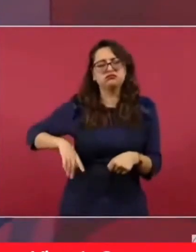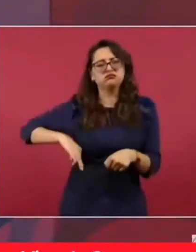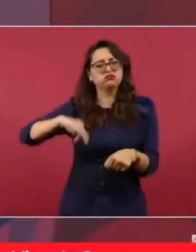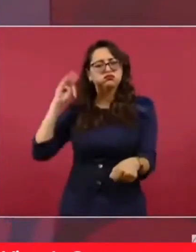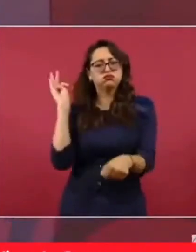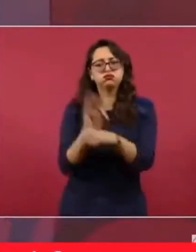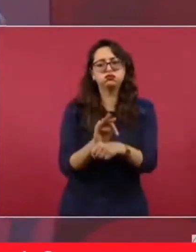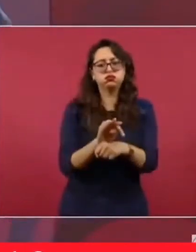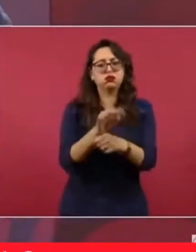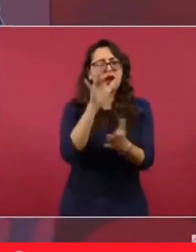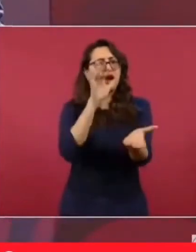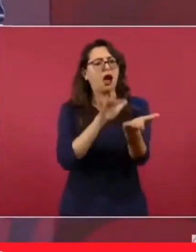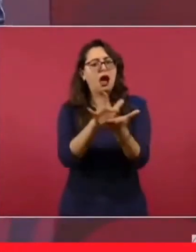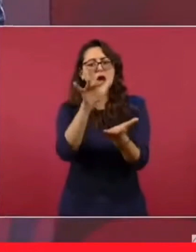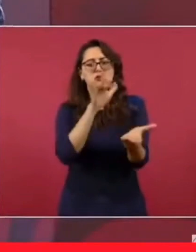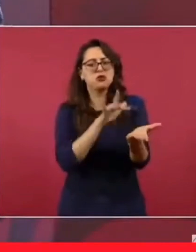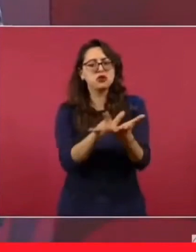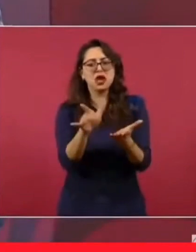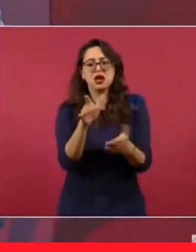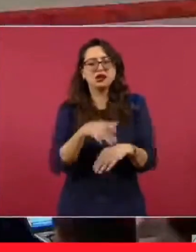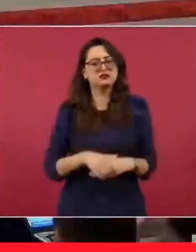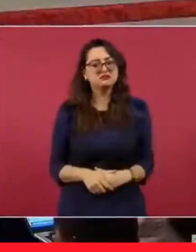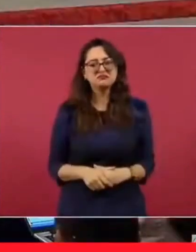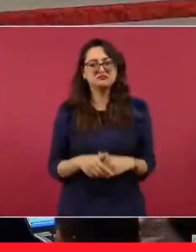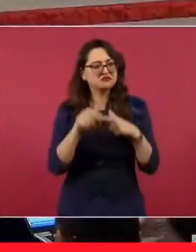y ese señor estaba explicando